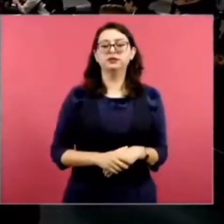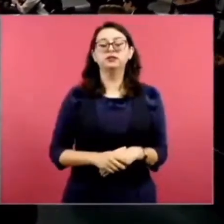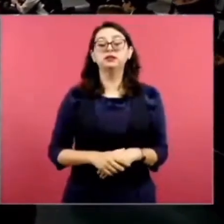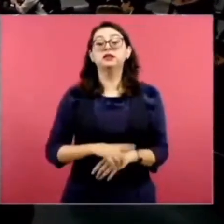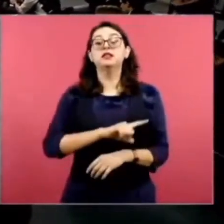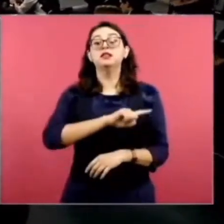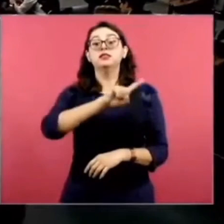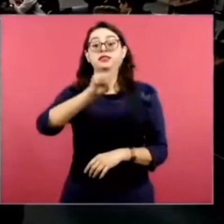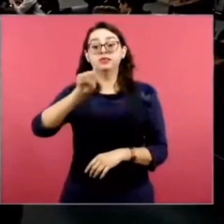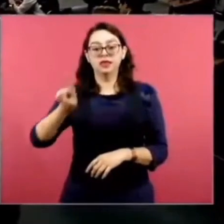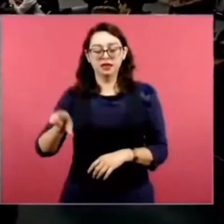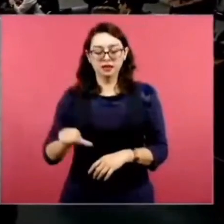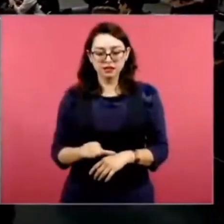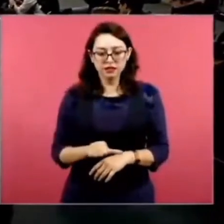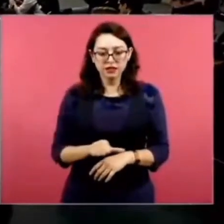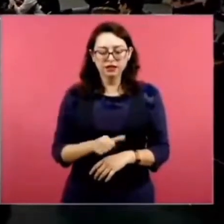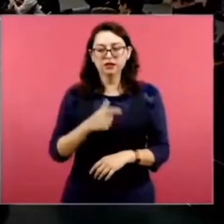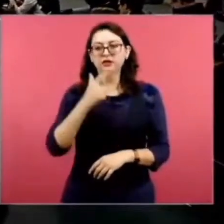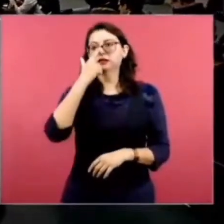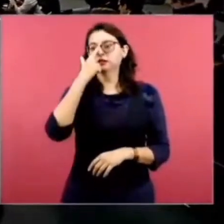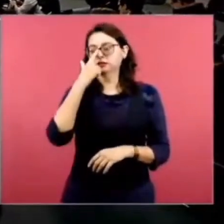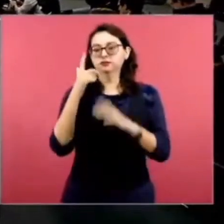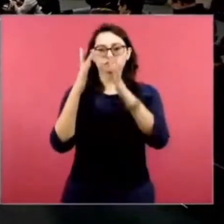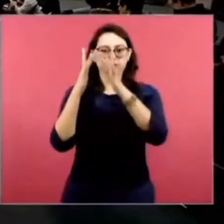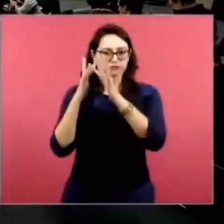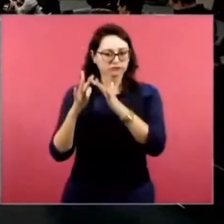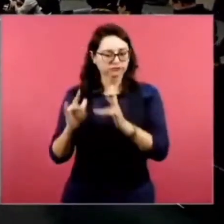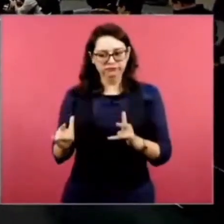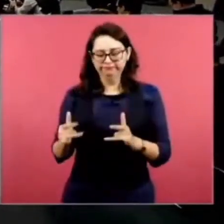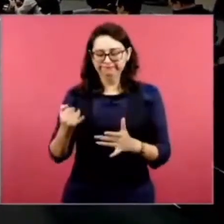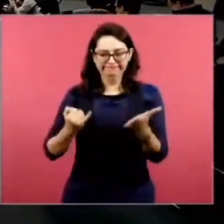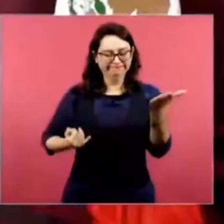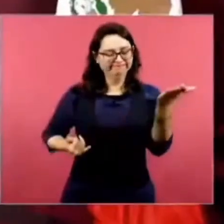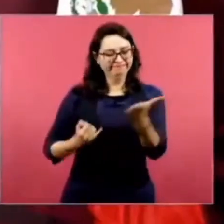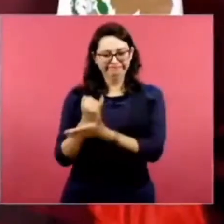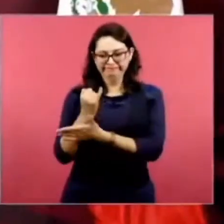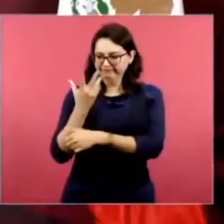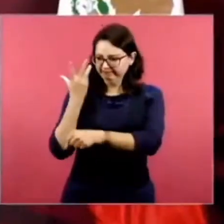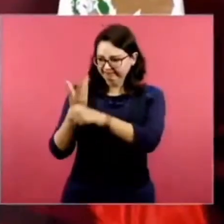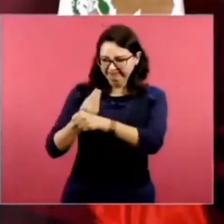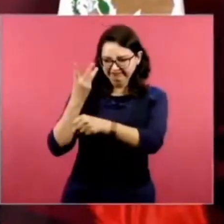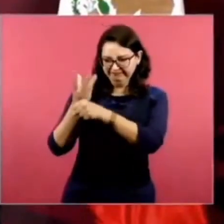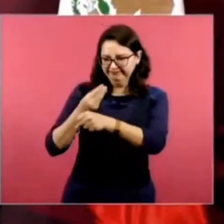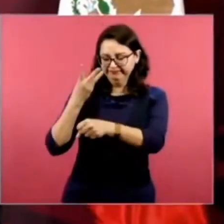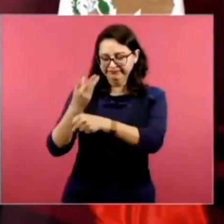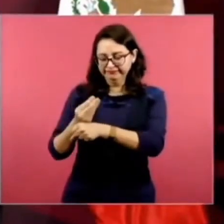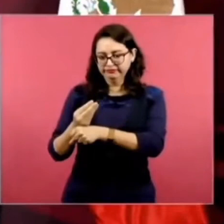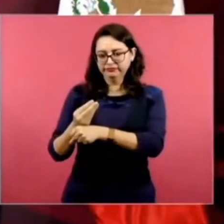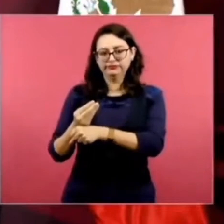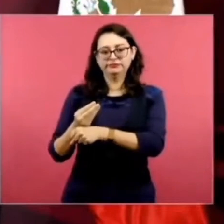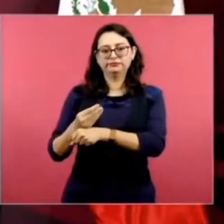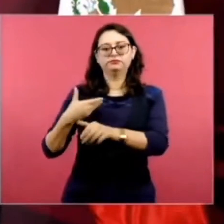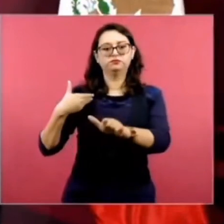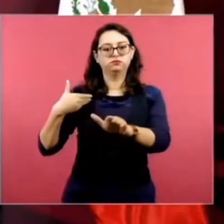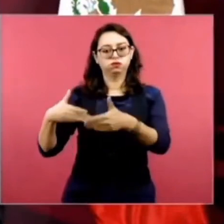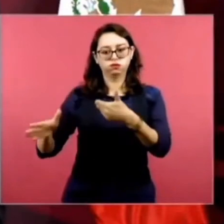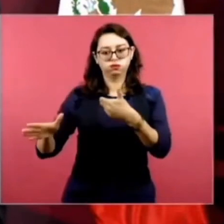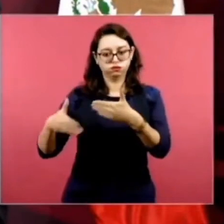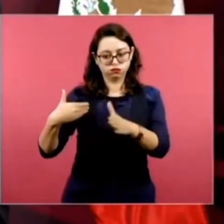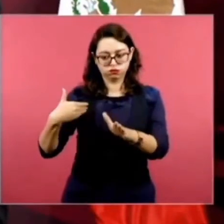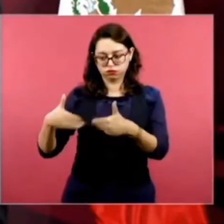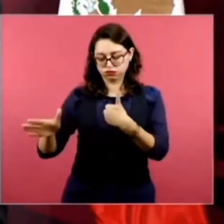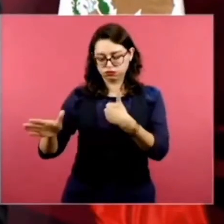franceses empezaron a hacer el canal, se interrumpió